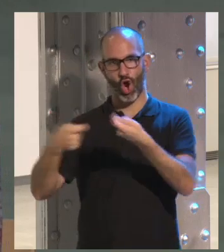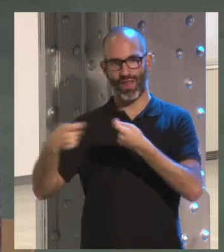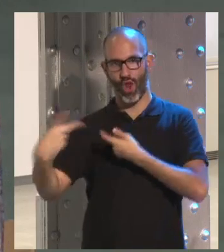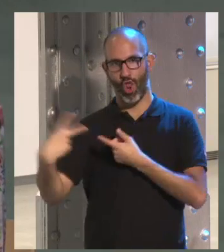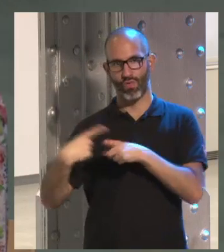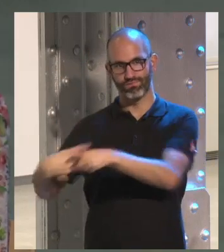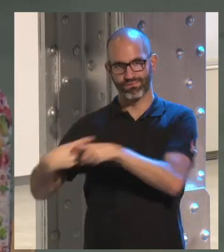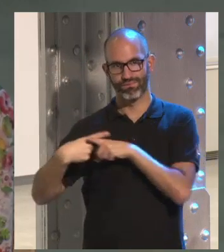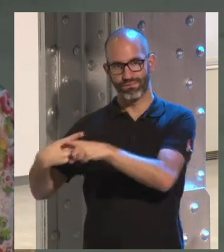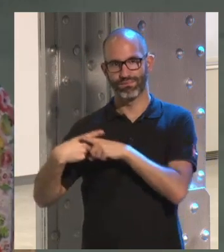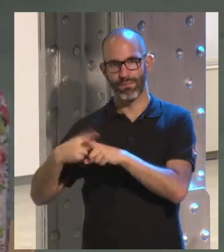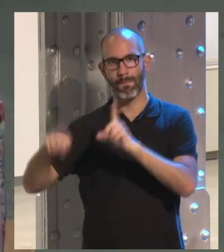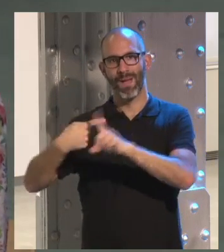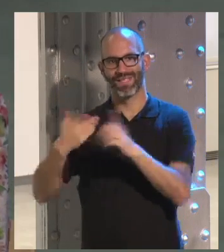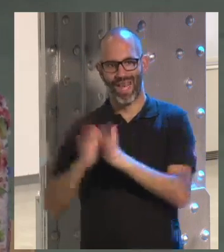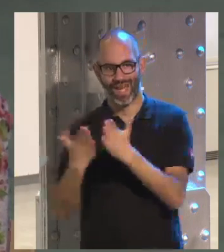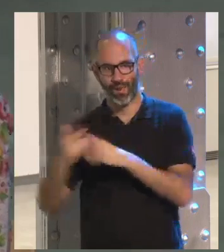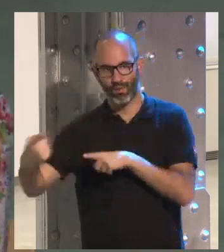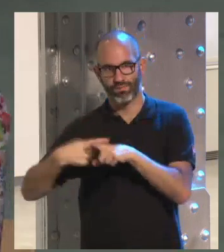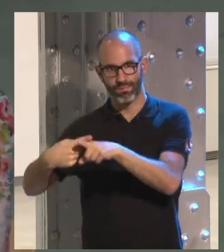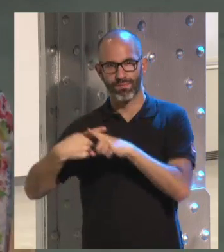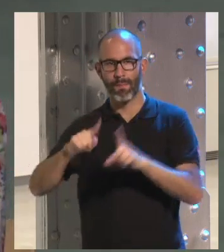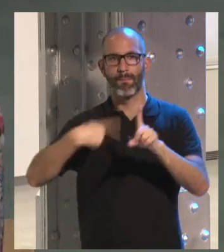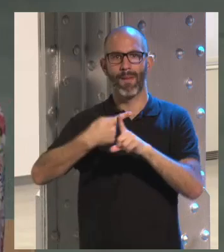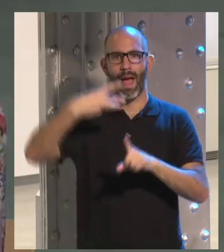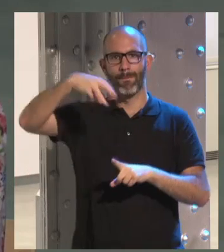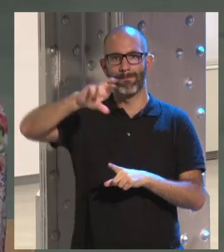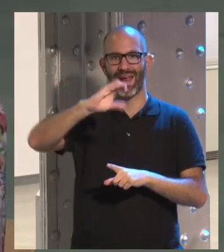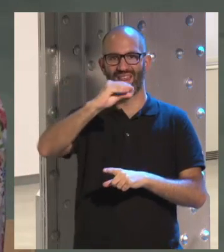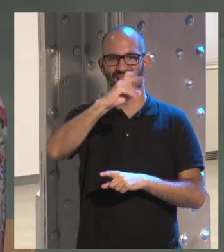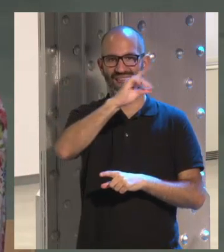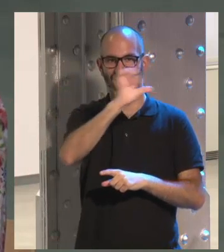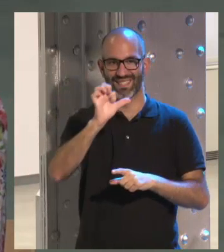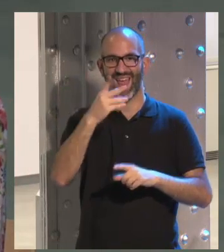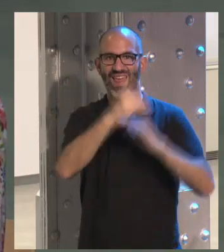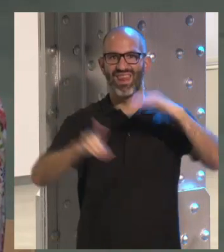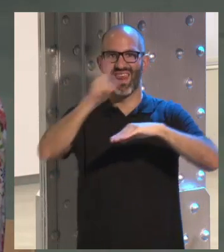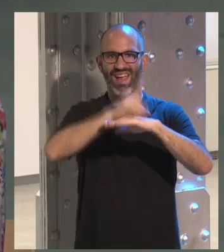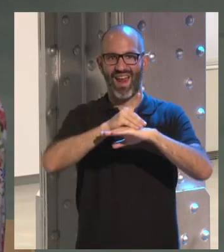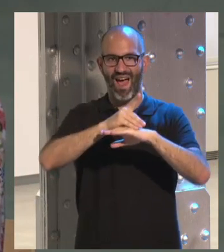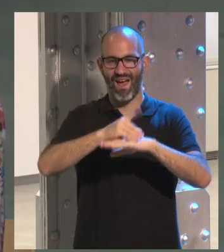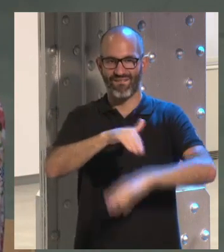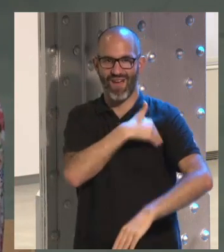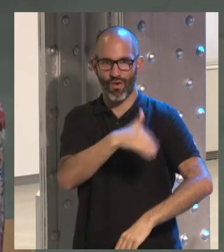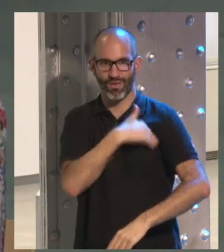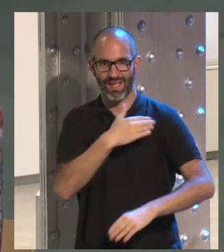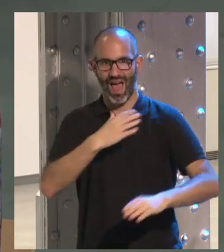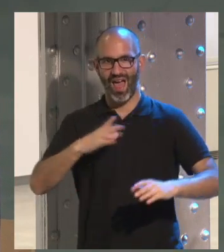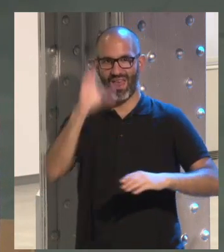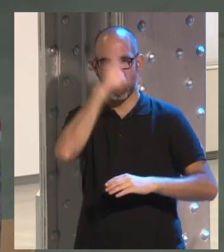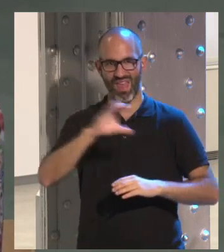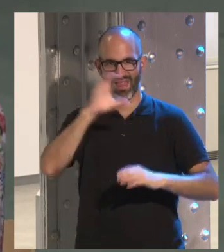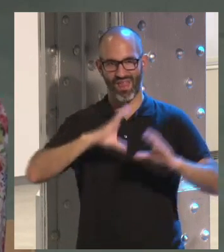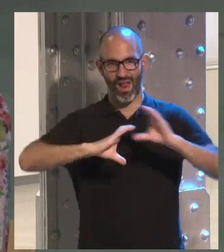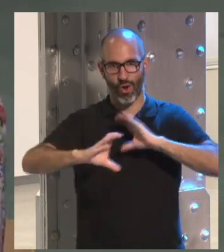también el libro. Los profesores, pues Mercedes del Hoyo, que ya es la decana de la Facultad de Ciencias de la Comunicación, que está